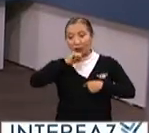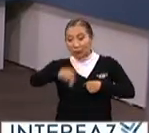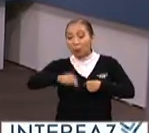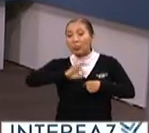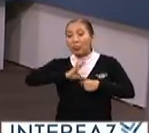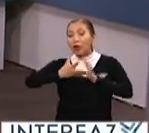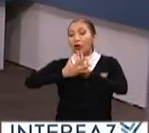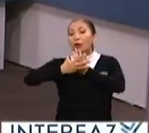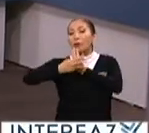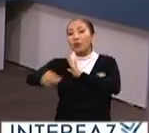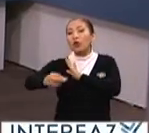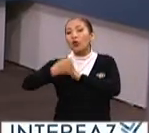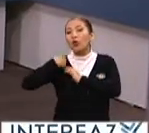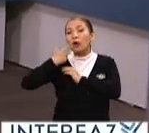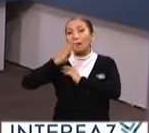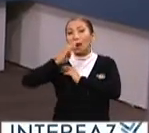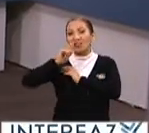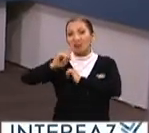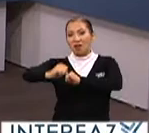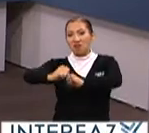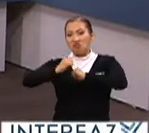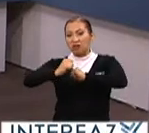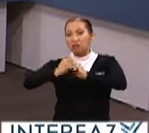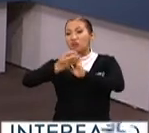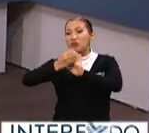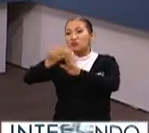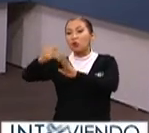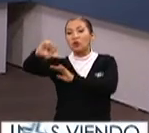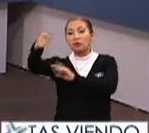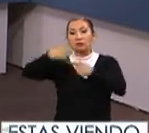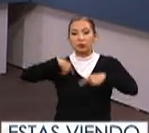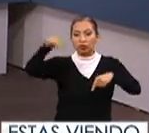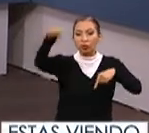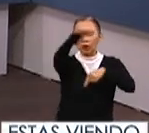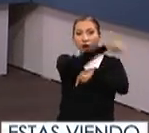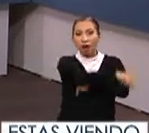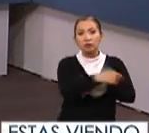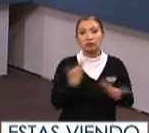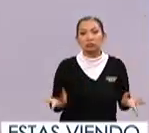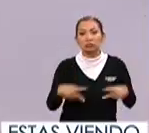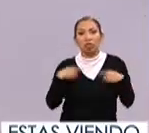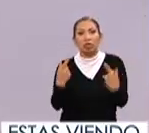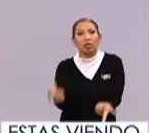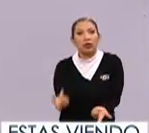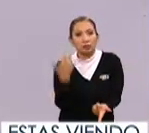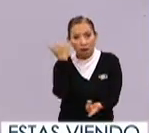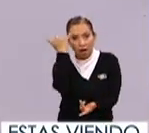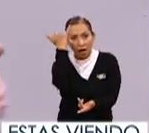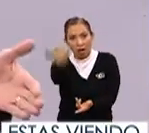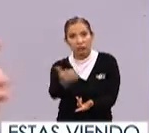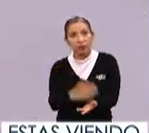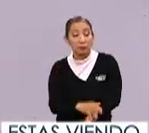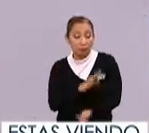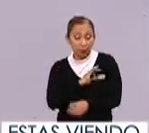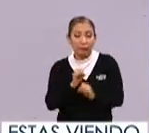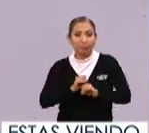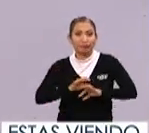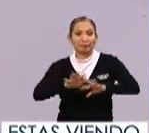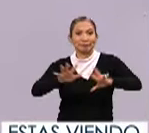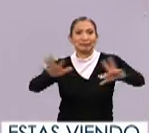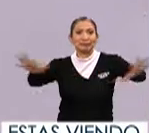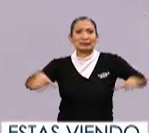sino también puede transmitir esa resistencia bacteriana a otros casos a otros pacientes vulnerables y esto se puede